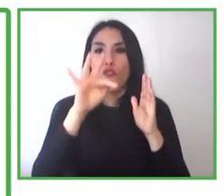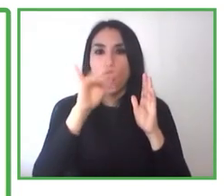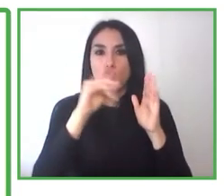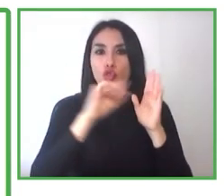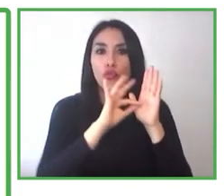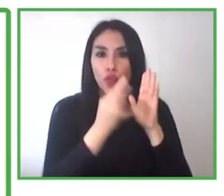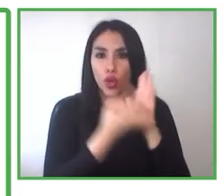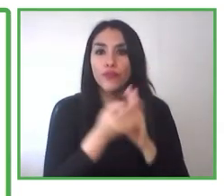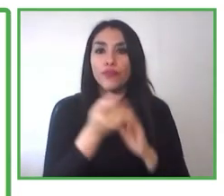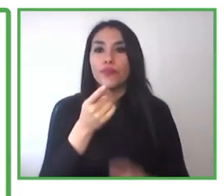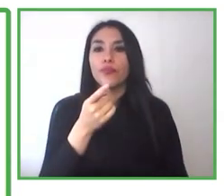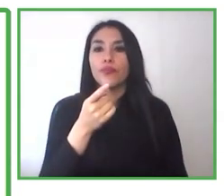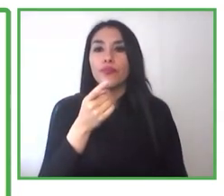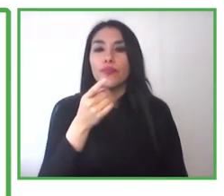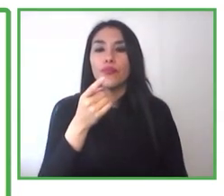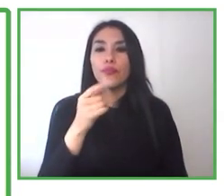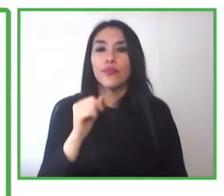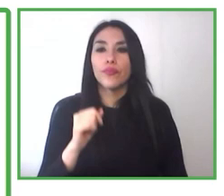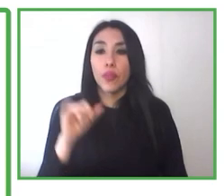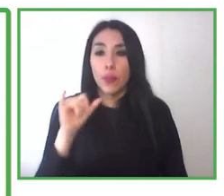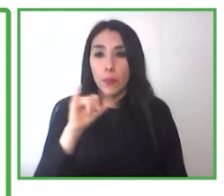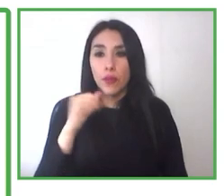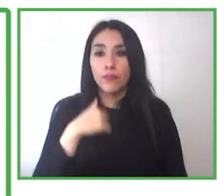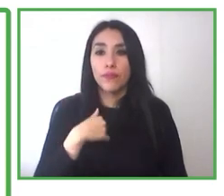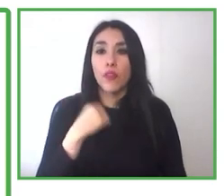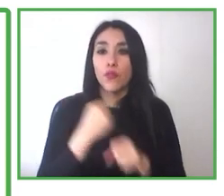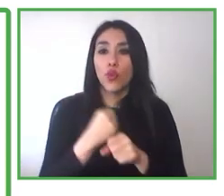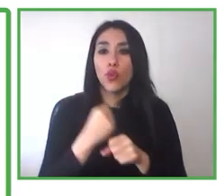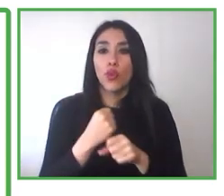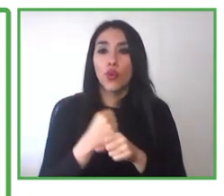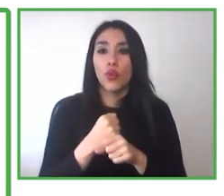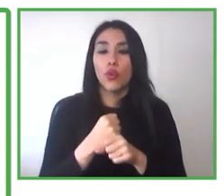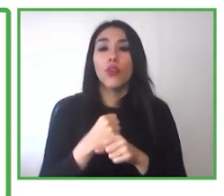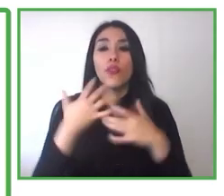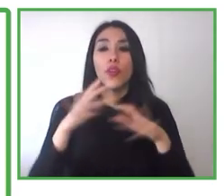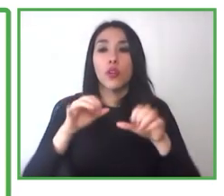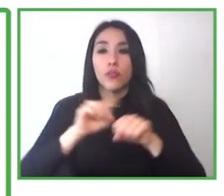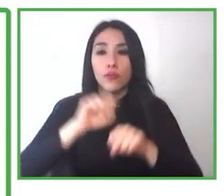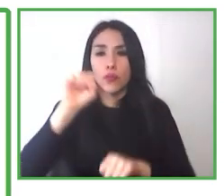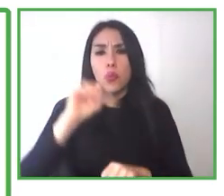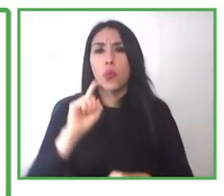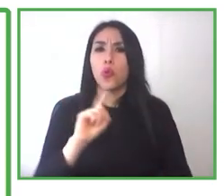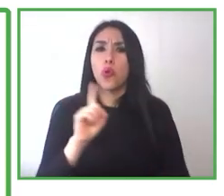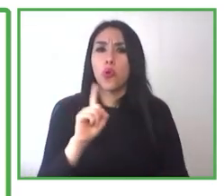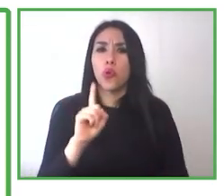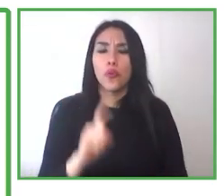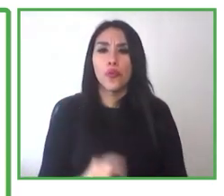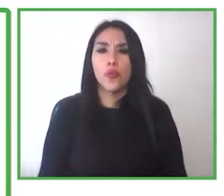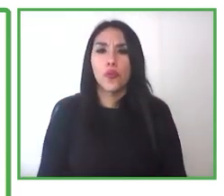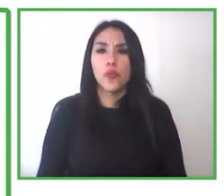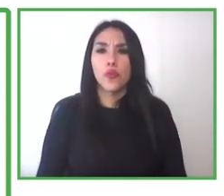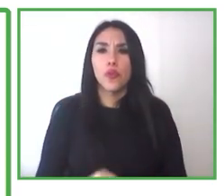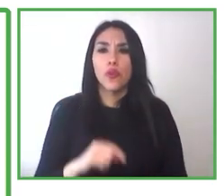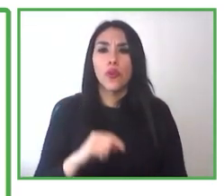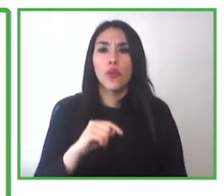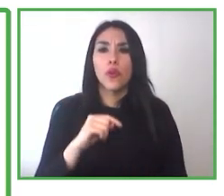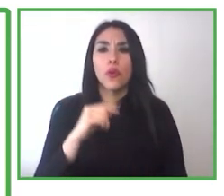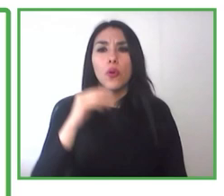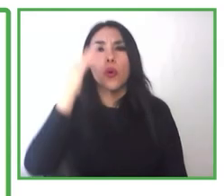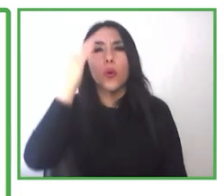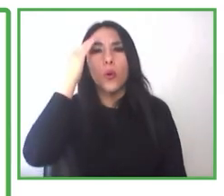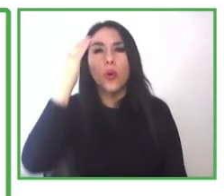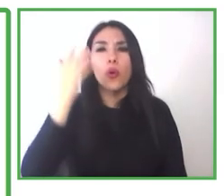certificar a jóvenes, mujeres, ciertos adultos que tengan una discapacidad,